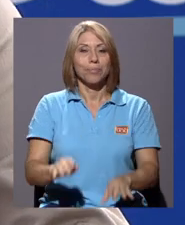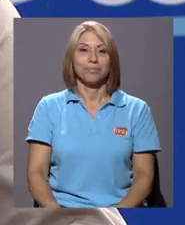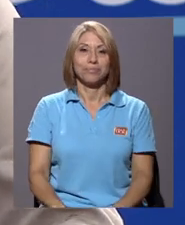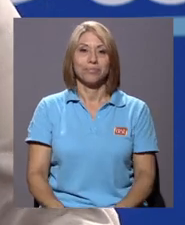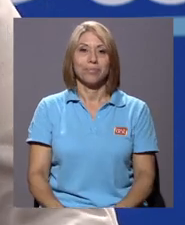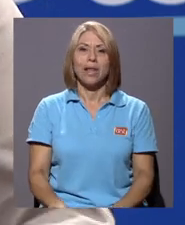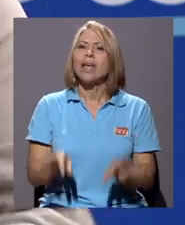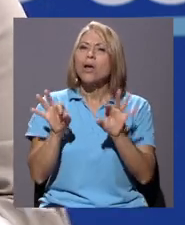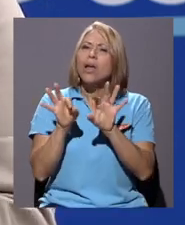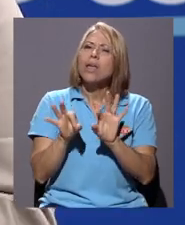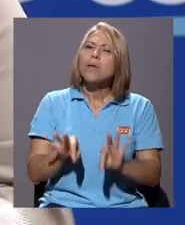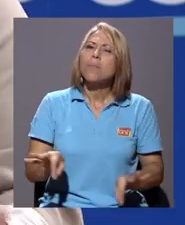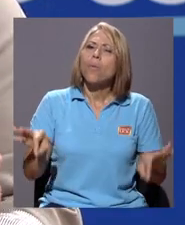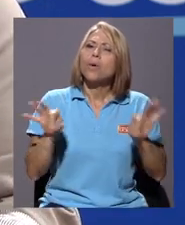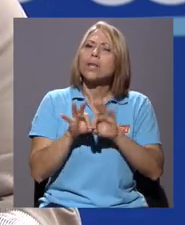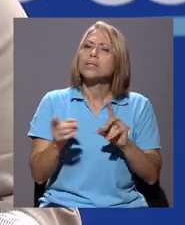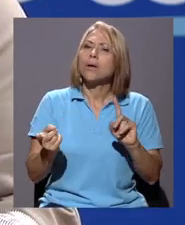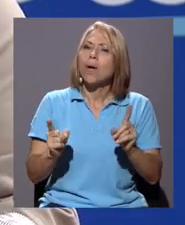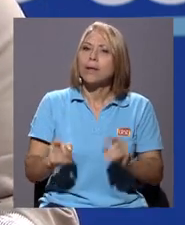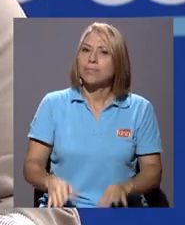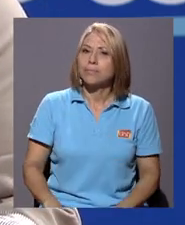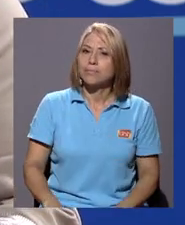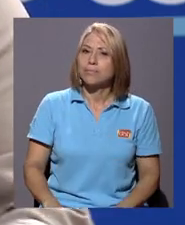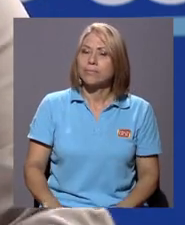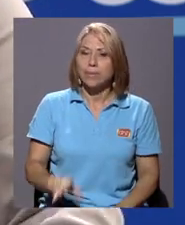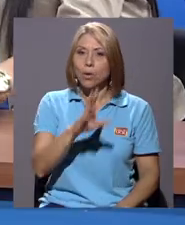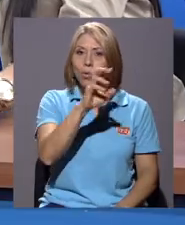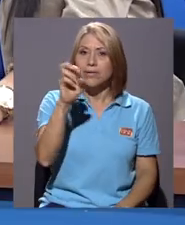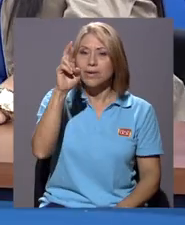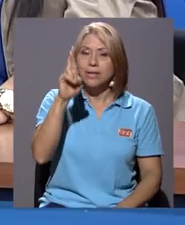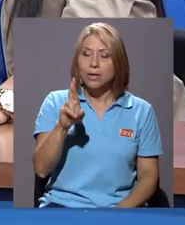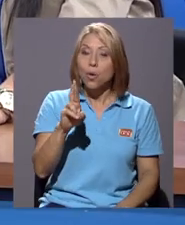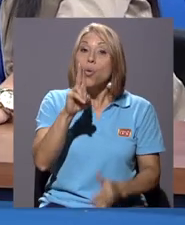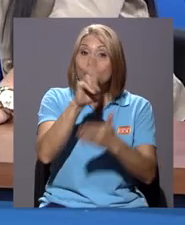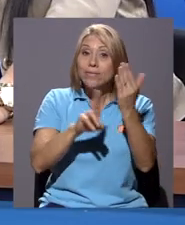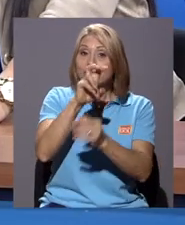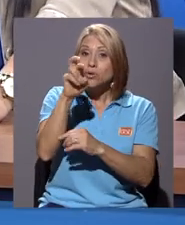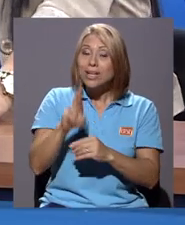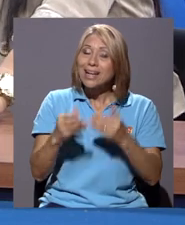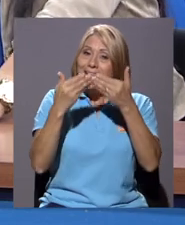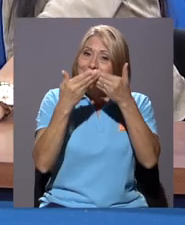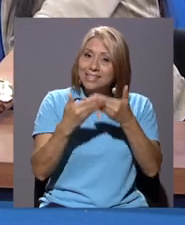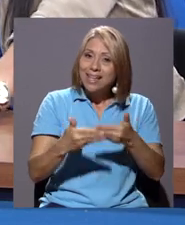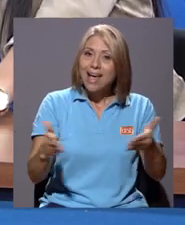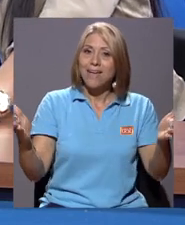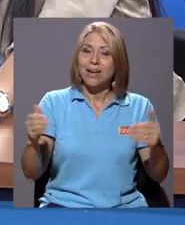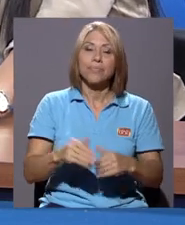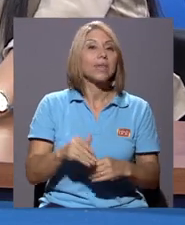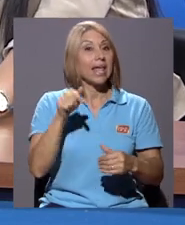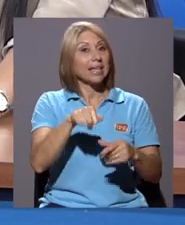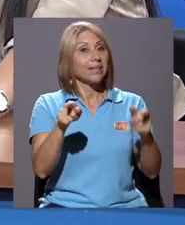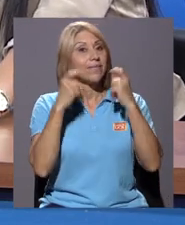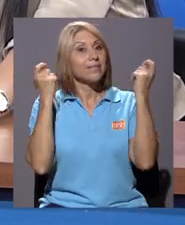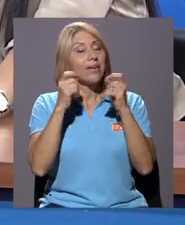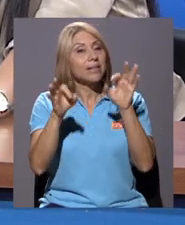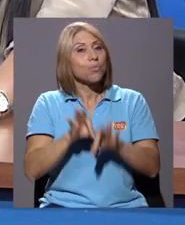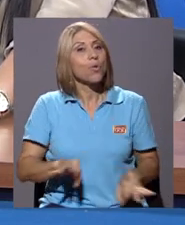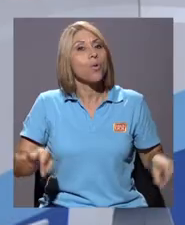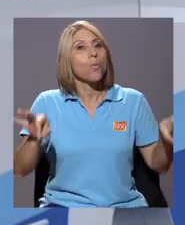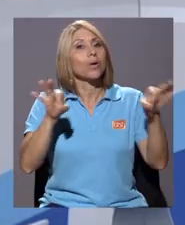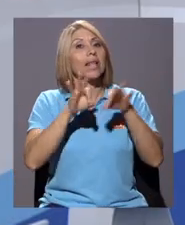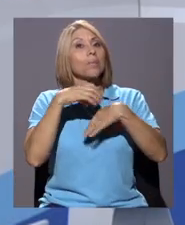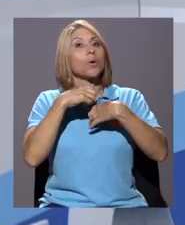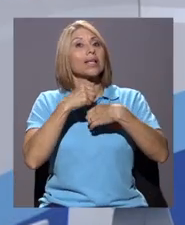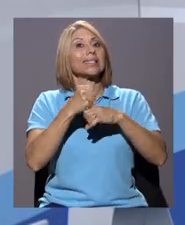tiene que la Universidad de Costa Rica se abra? Es muy importante también este festival porque lo hacemos al aire libre.